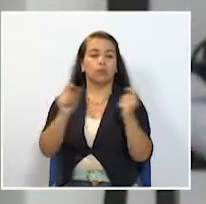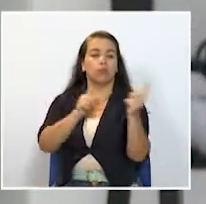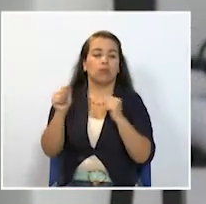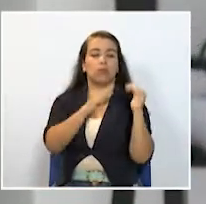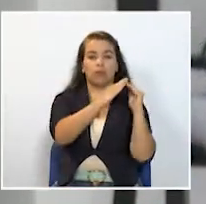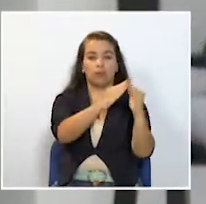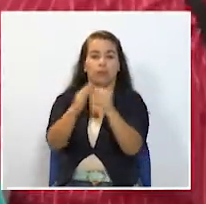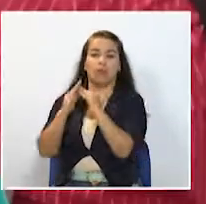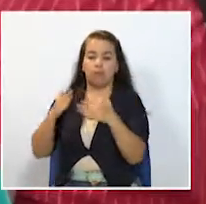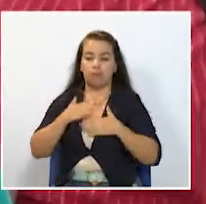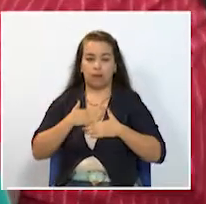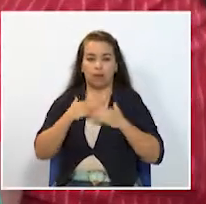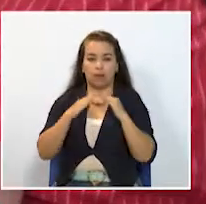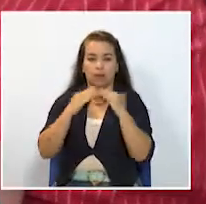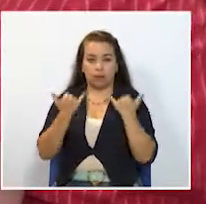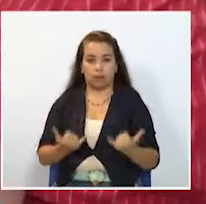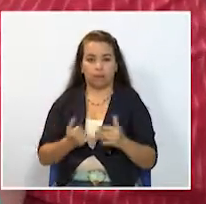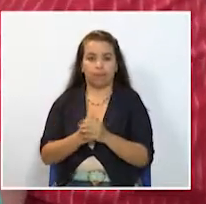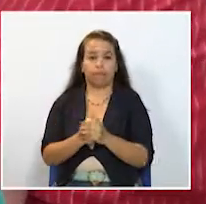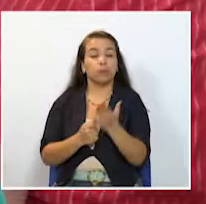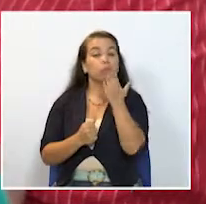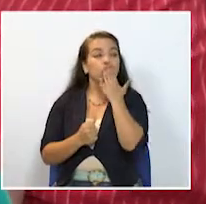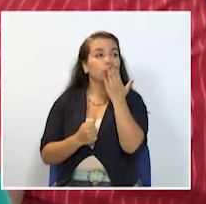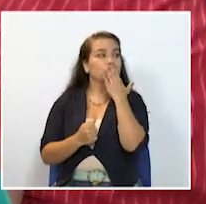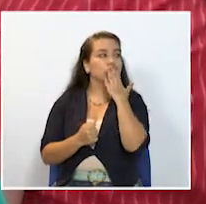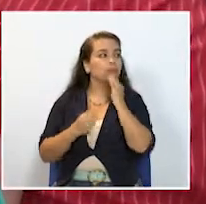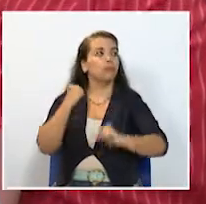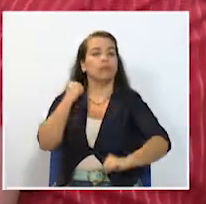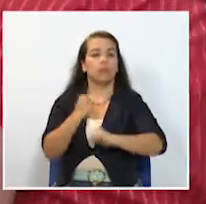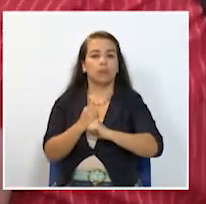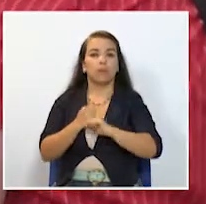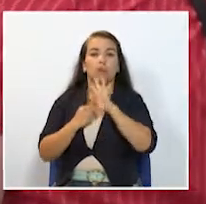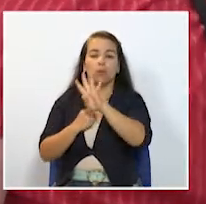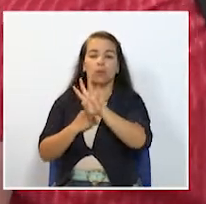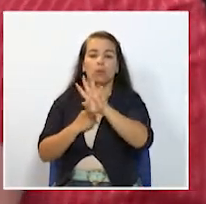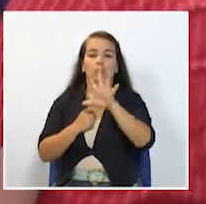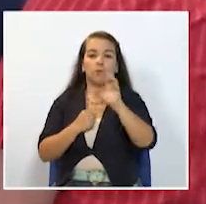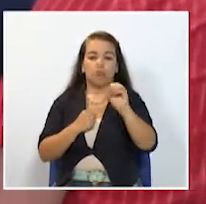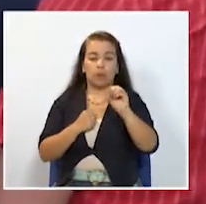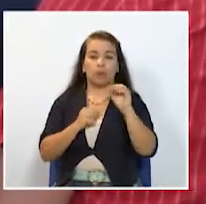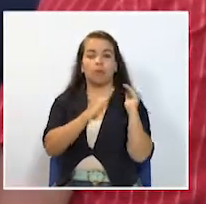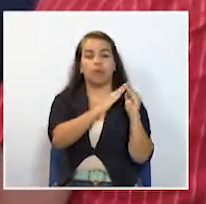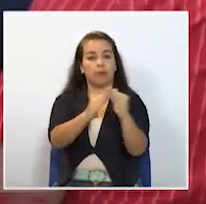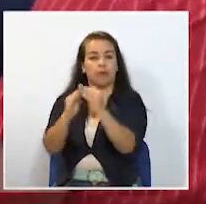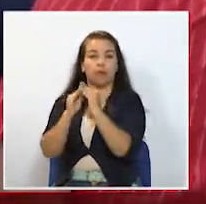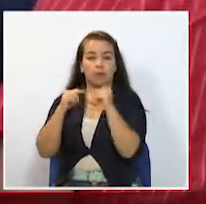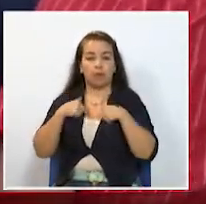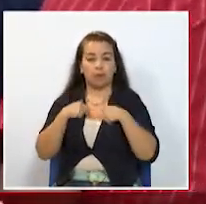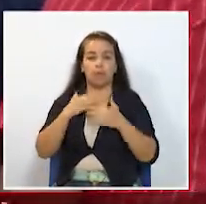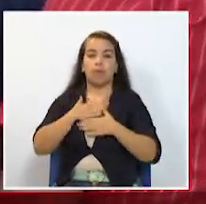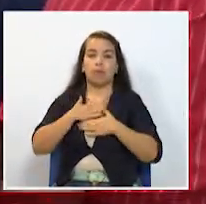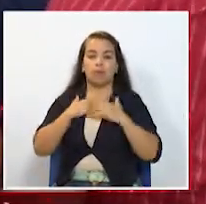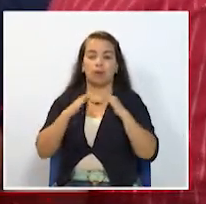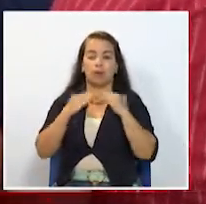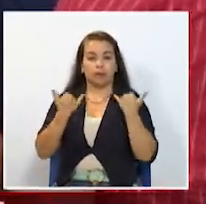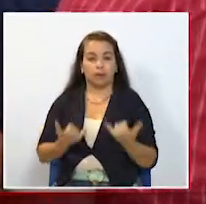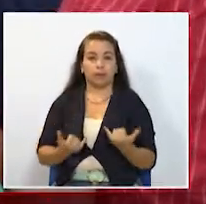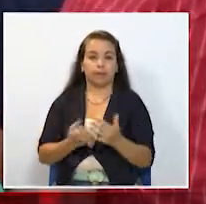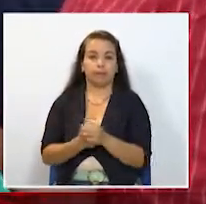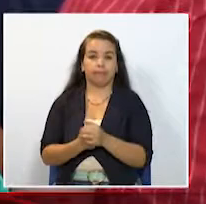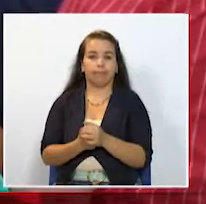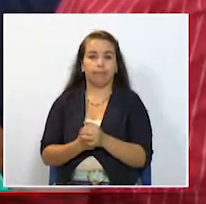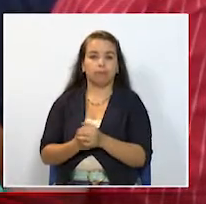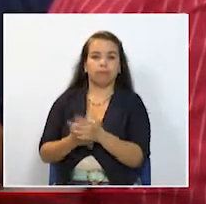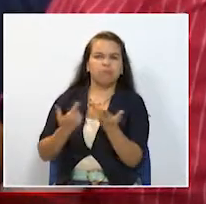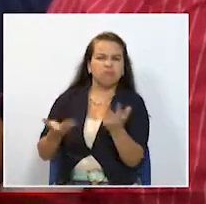del programa Mi Casa Ya El municipio de Calarca nos va a apoyar con 450 viviendas en el programa de Mi Casa Ya ¿En